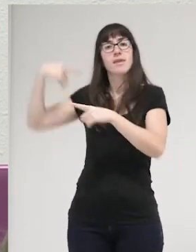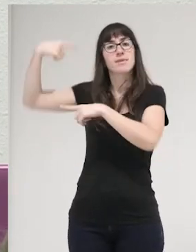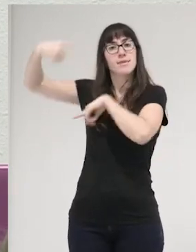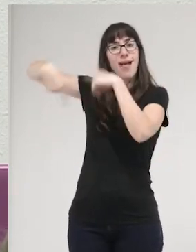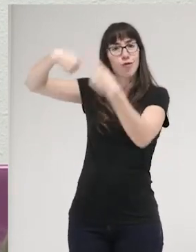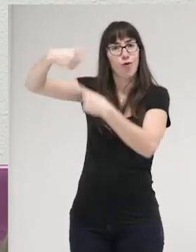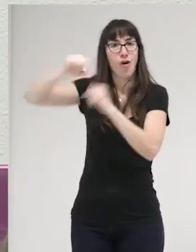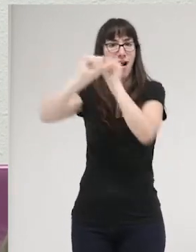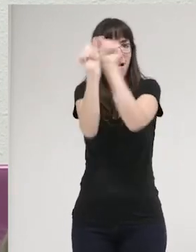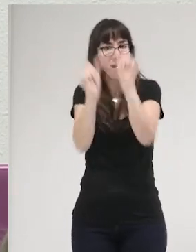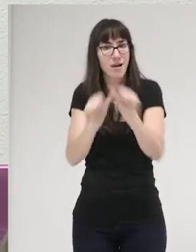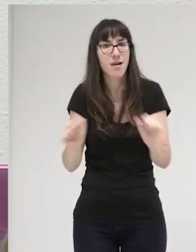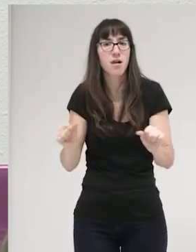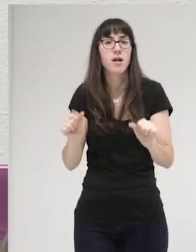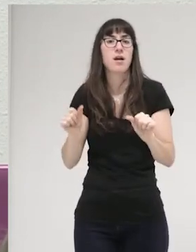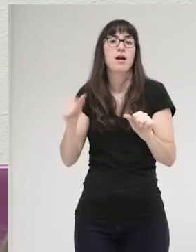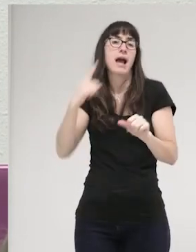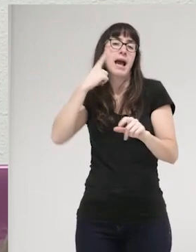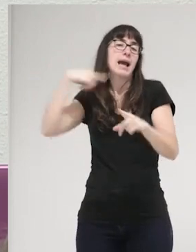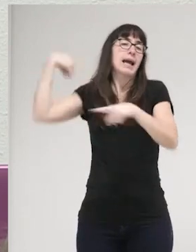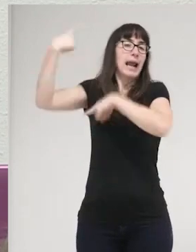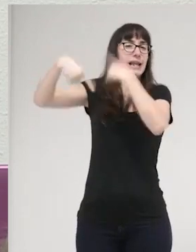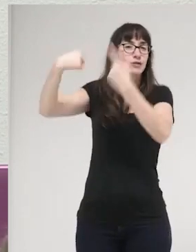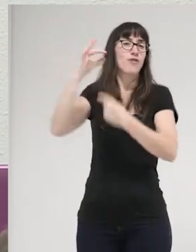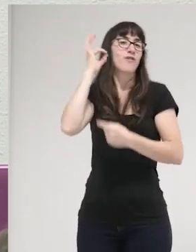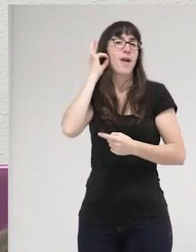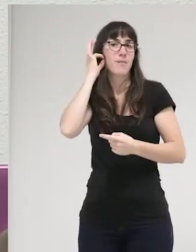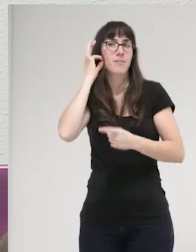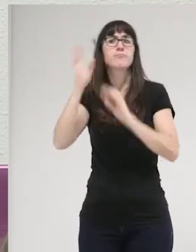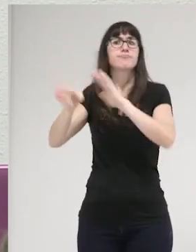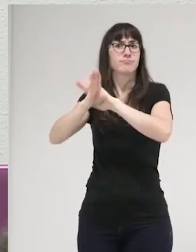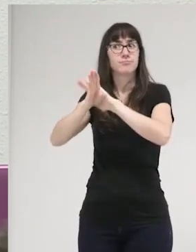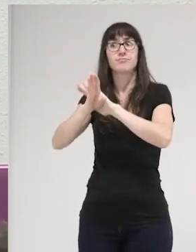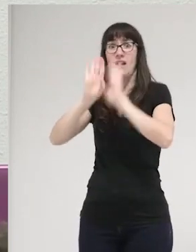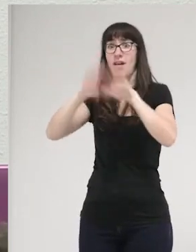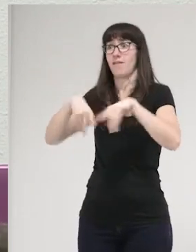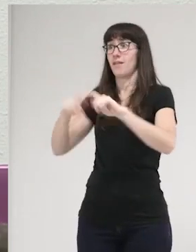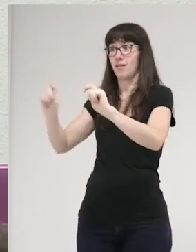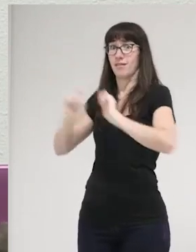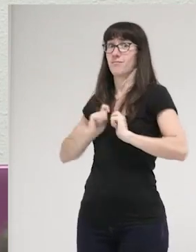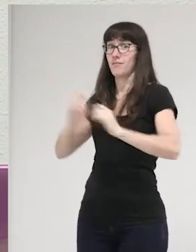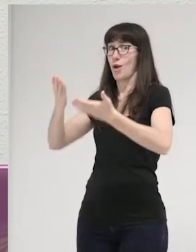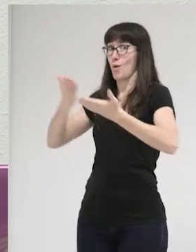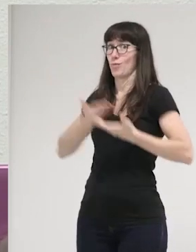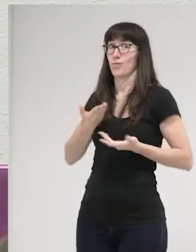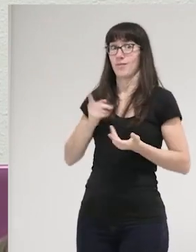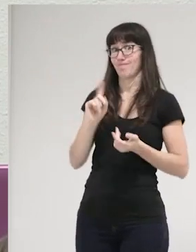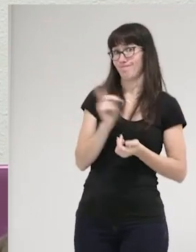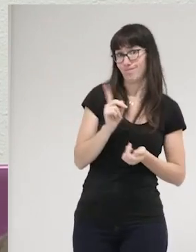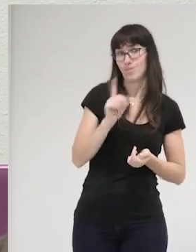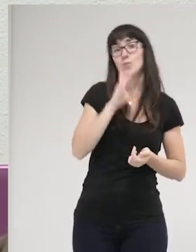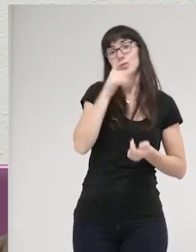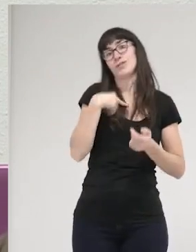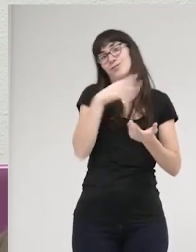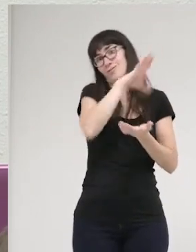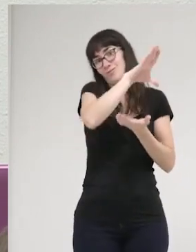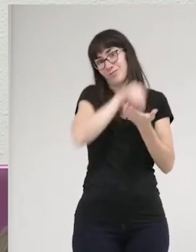refuerzan los contenidos más clásicos de la feminidad y que eso muchas veces nos hace un flaco favor ¿no? un poco la idea era un poco esa